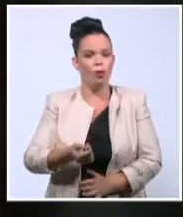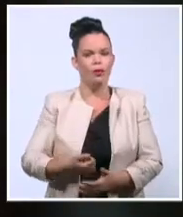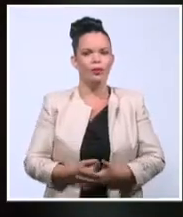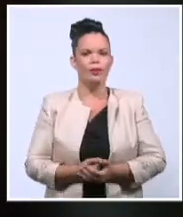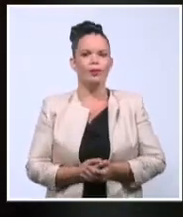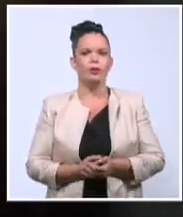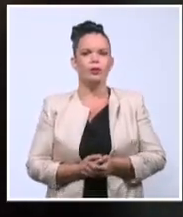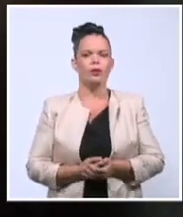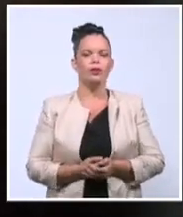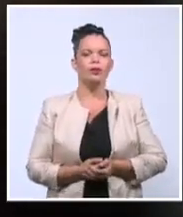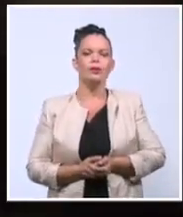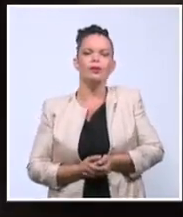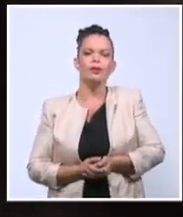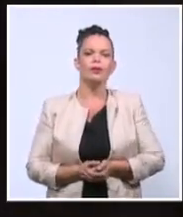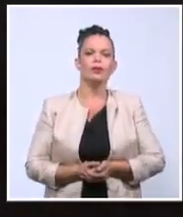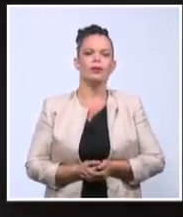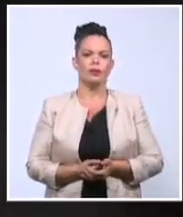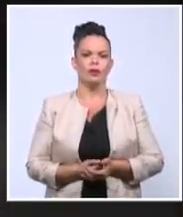metal a mí? ¿Egro?